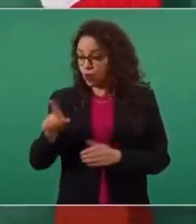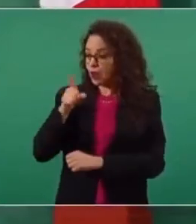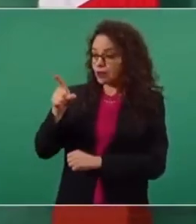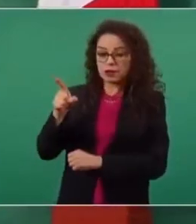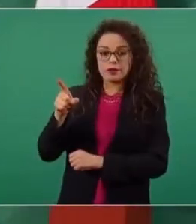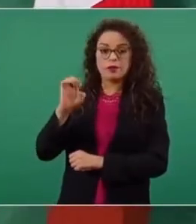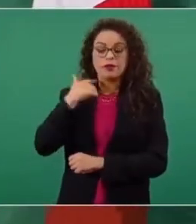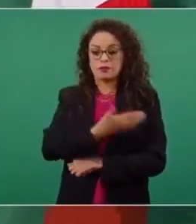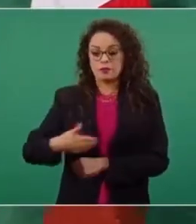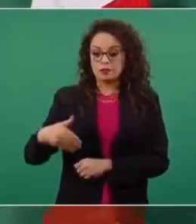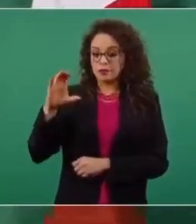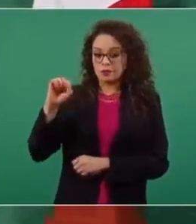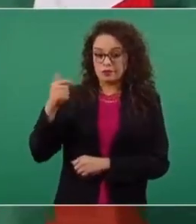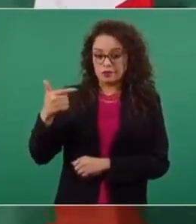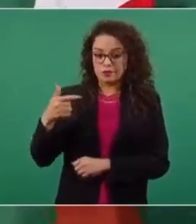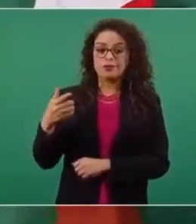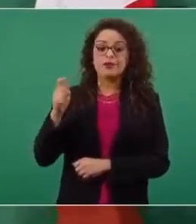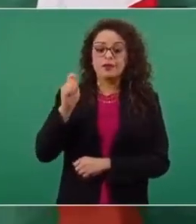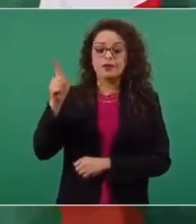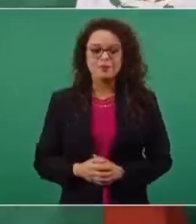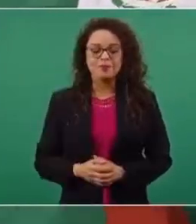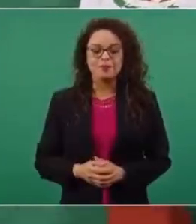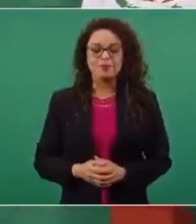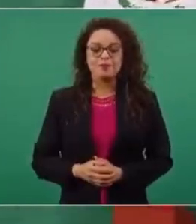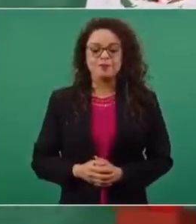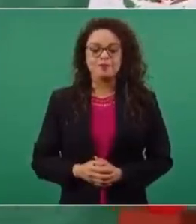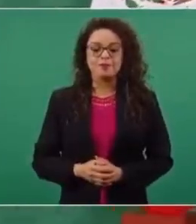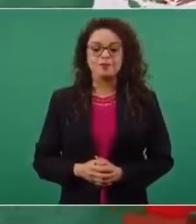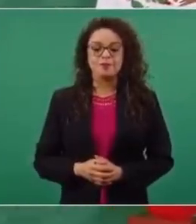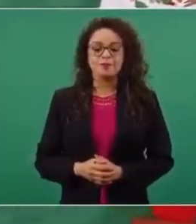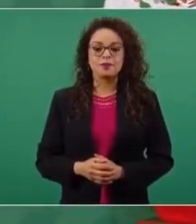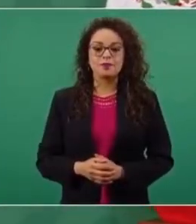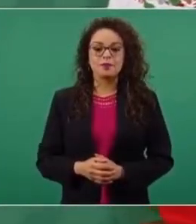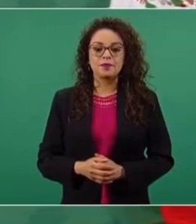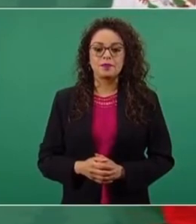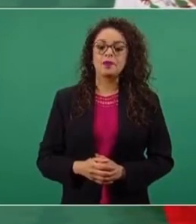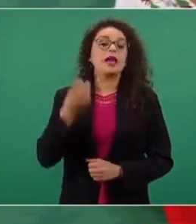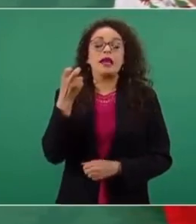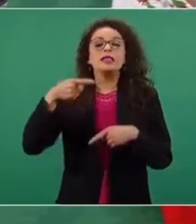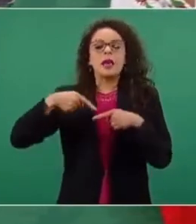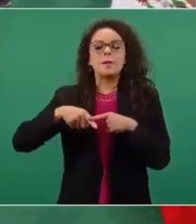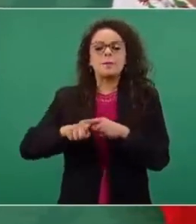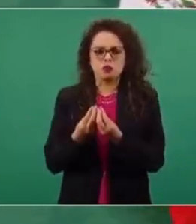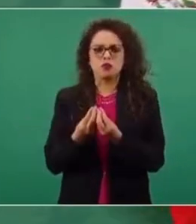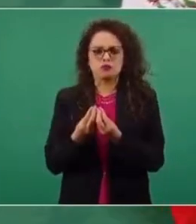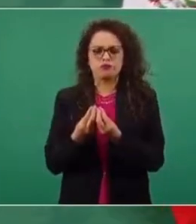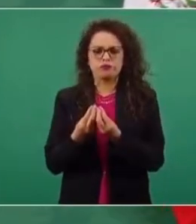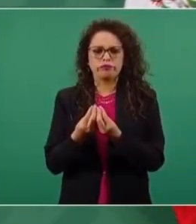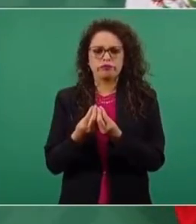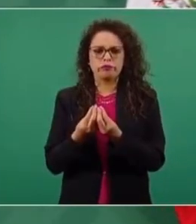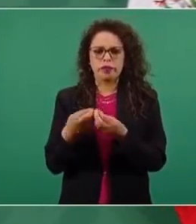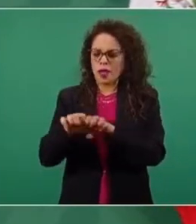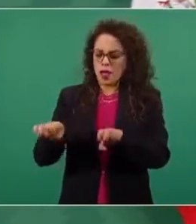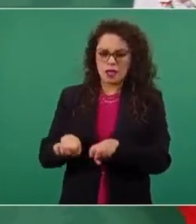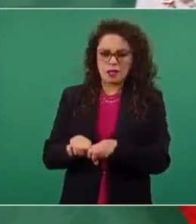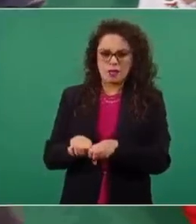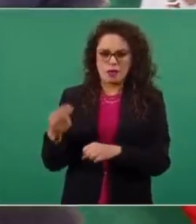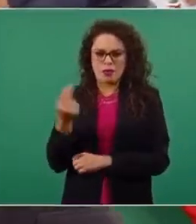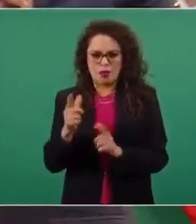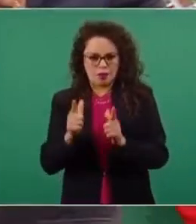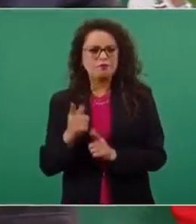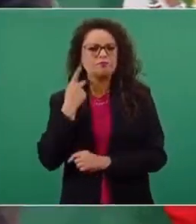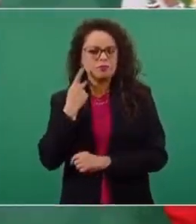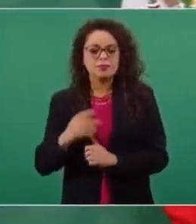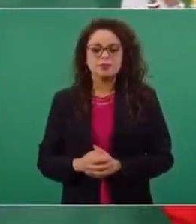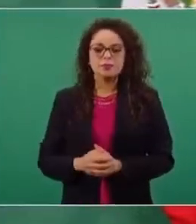Hay una fusión, una cuarta transformación, pero partidista. A partir de ahí, empiezan a jalar juntos, porque el modelo era